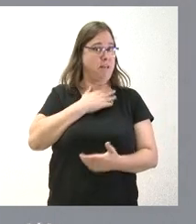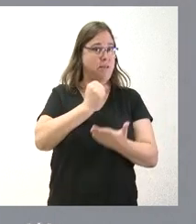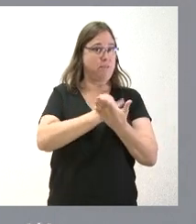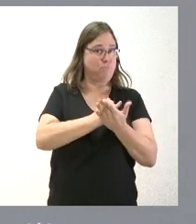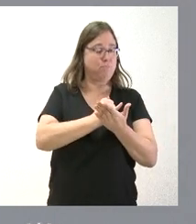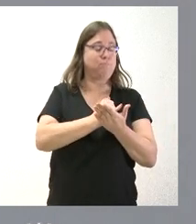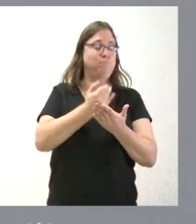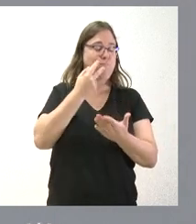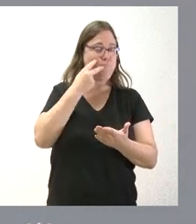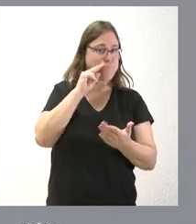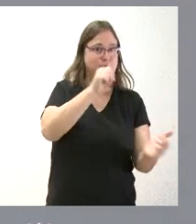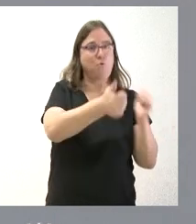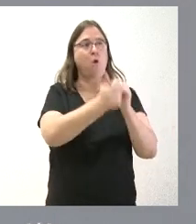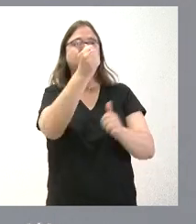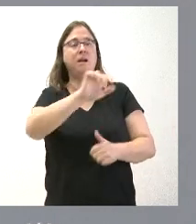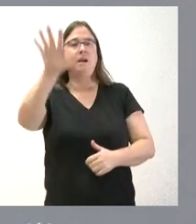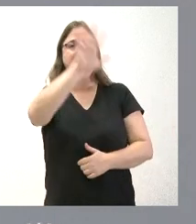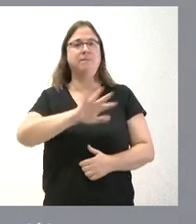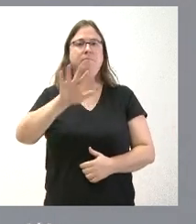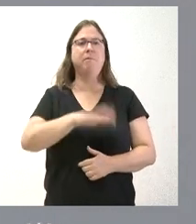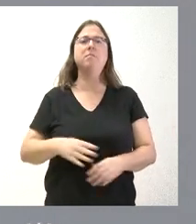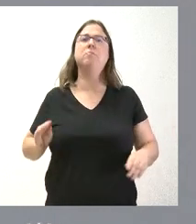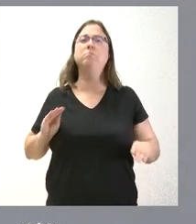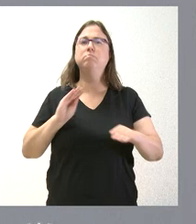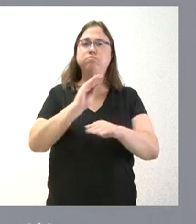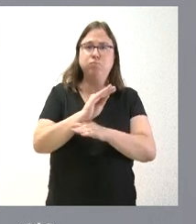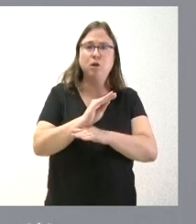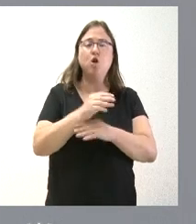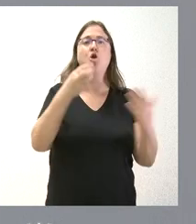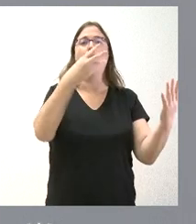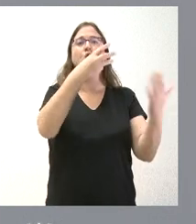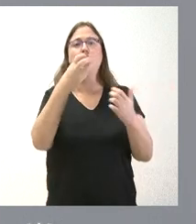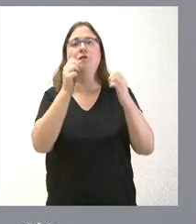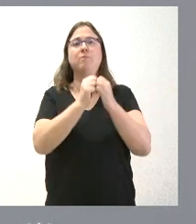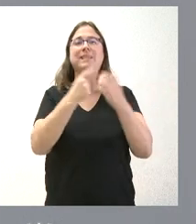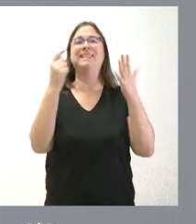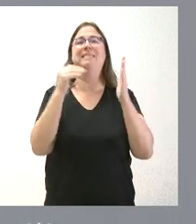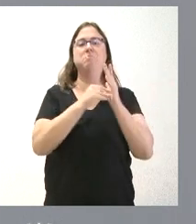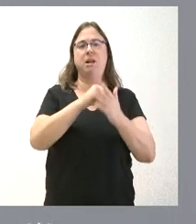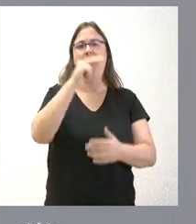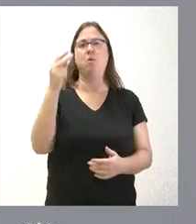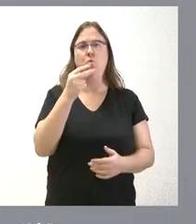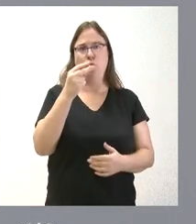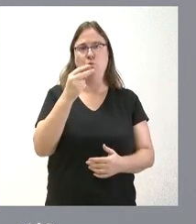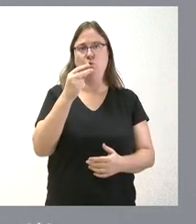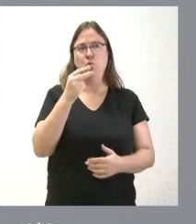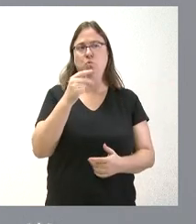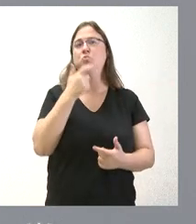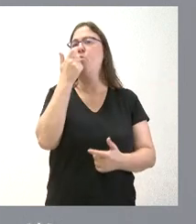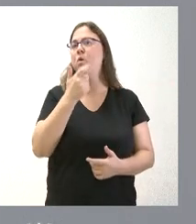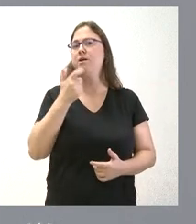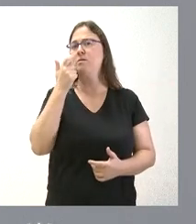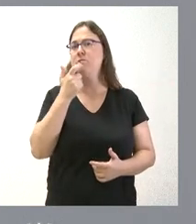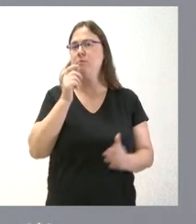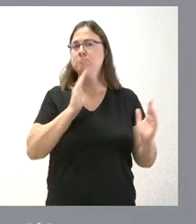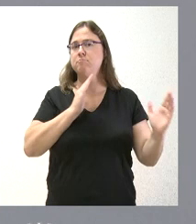León sea aplicable al conjunto nacional. Se va a invertir a esta finalidad 826.000 euros durante el